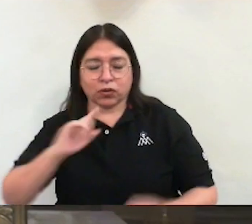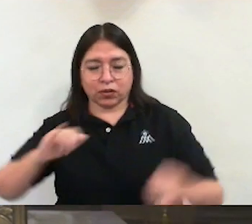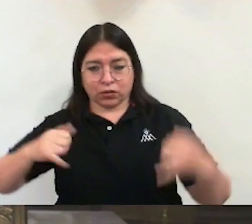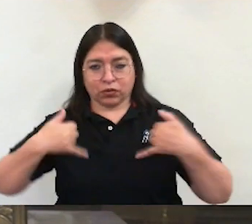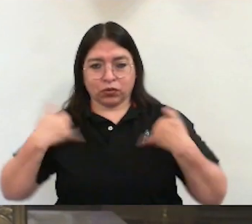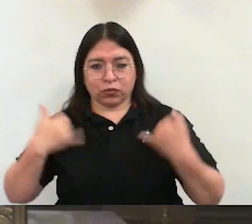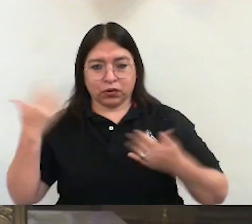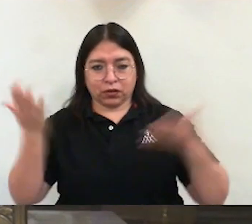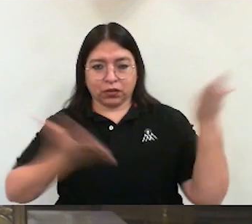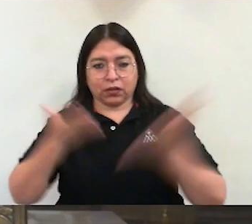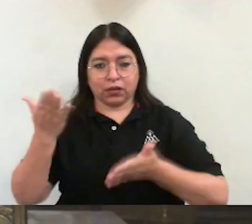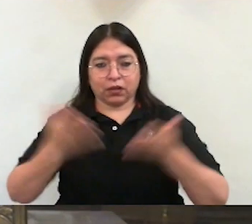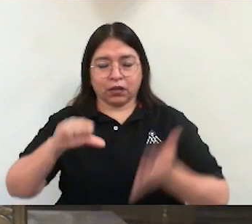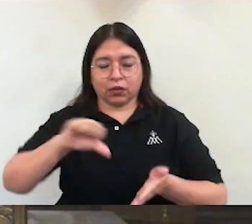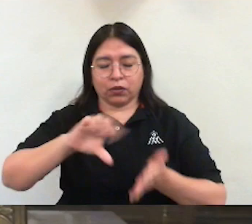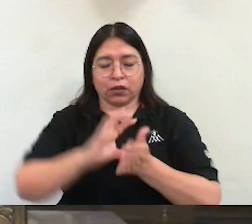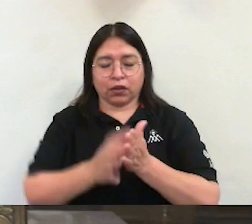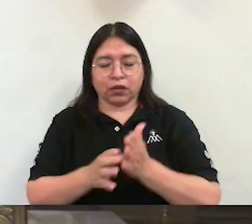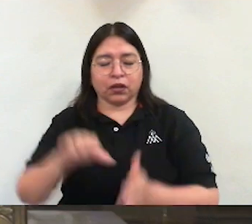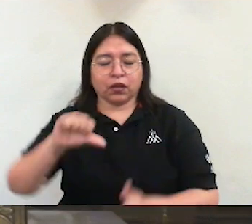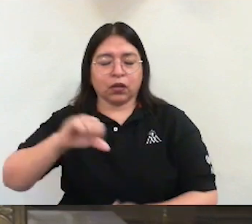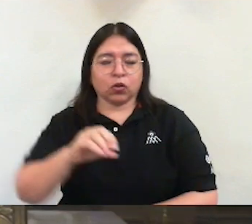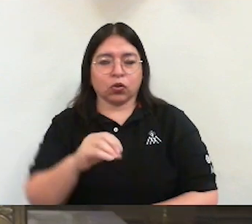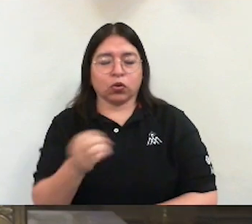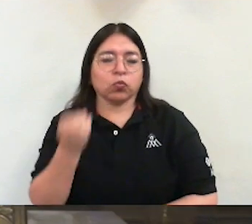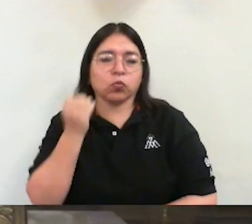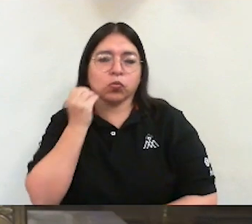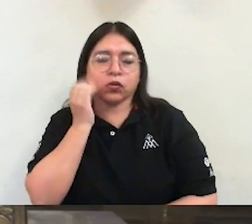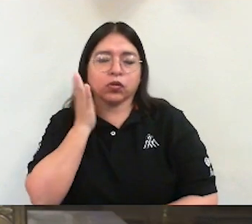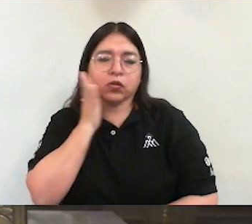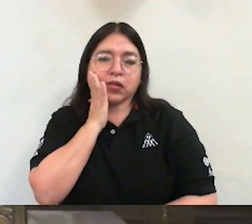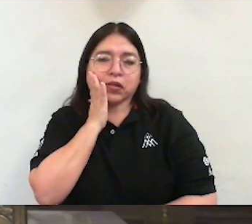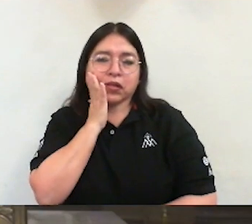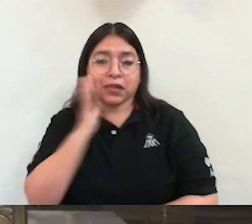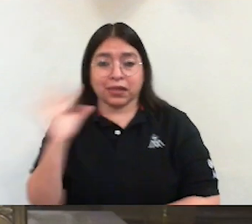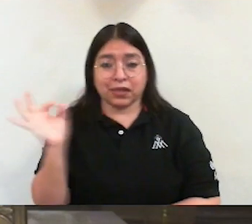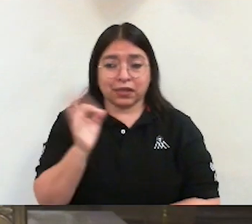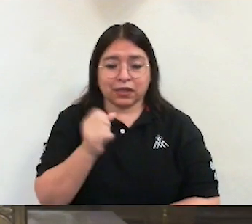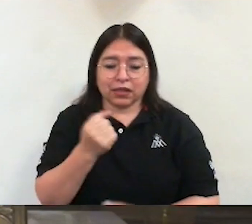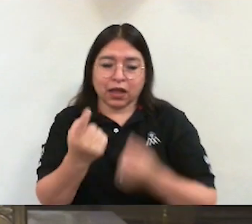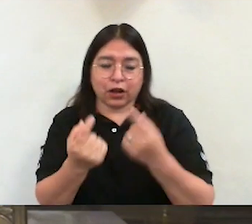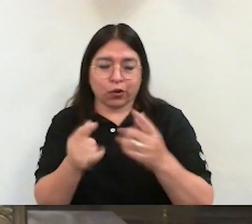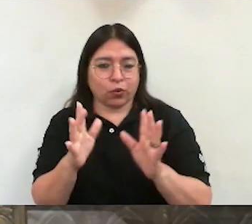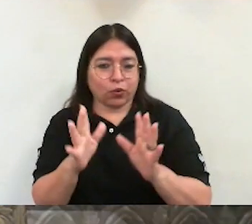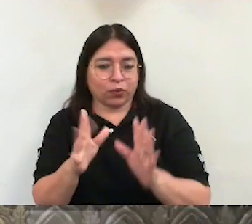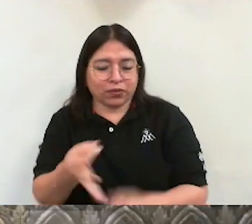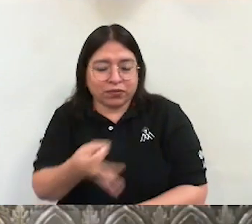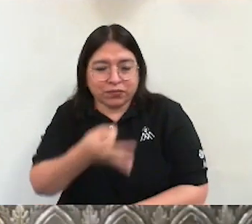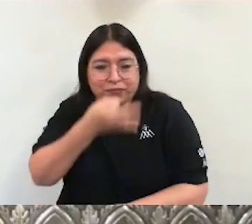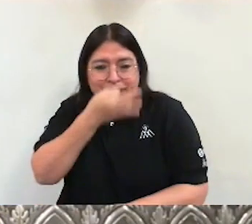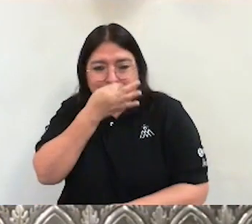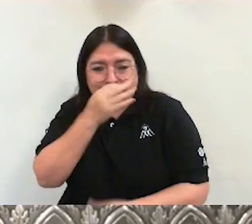y muchos de ellos a punto de contraer matrimonio.